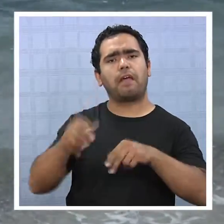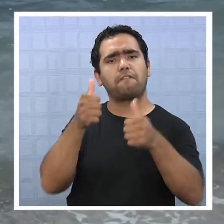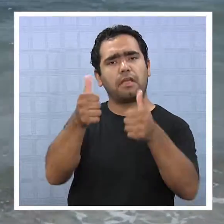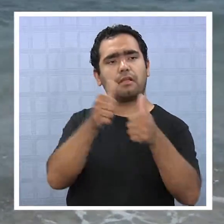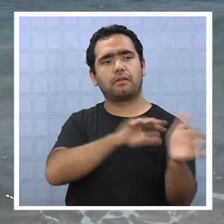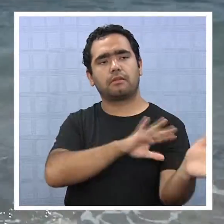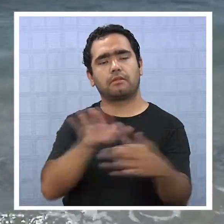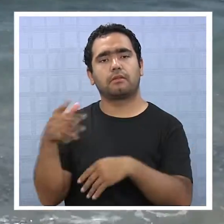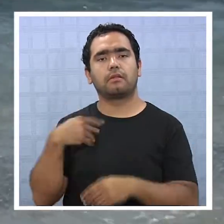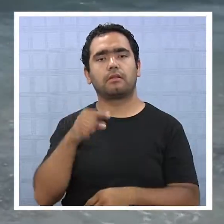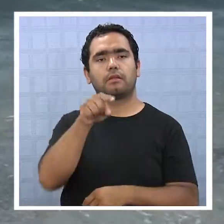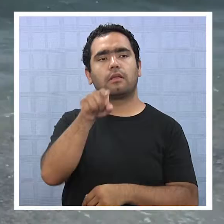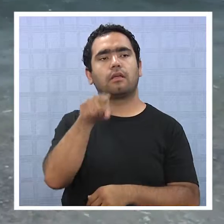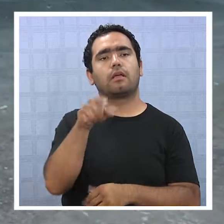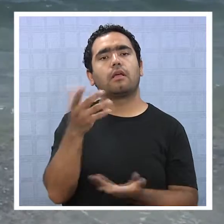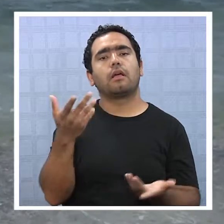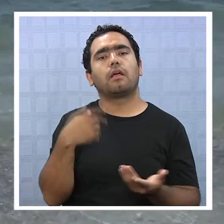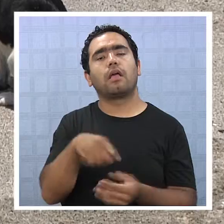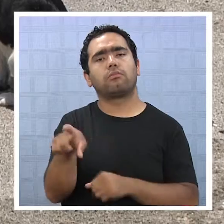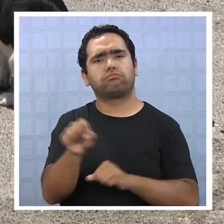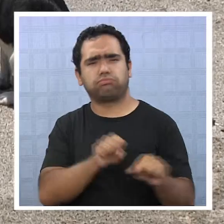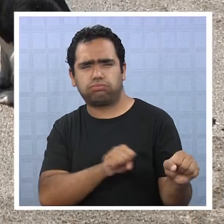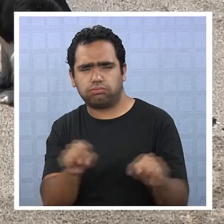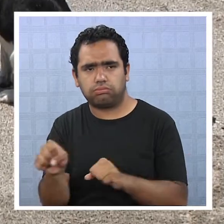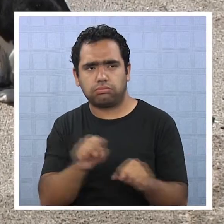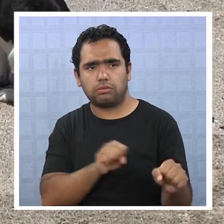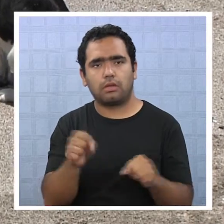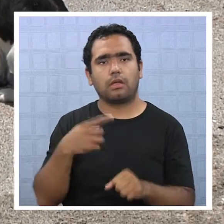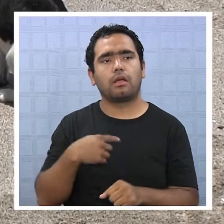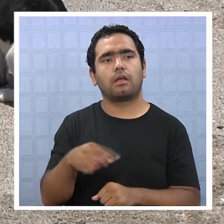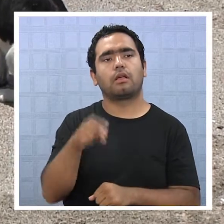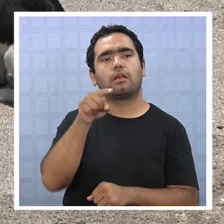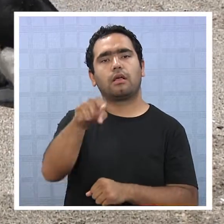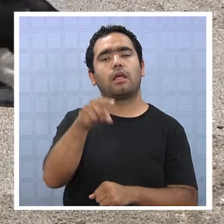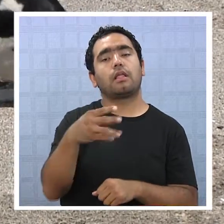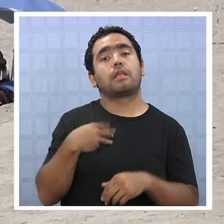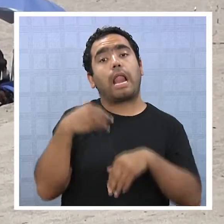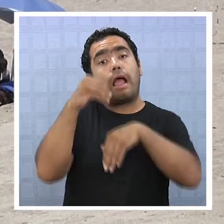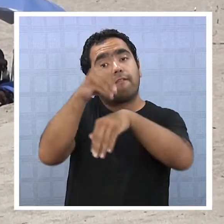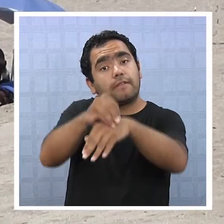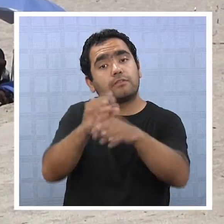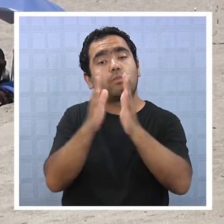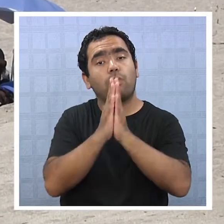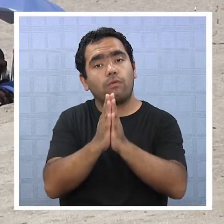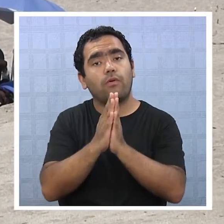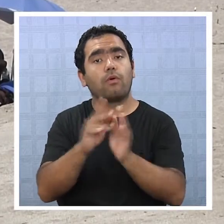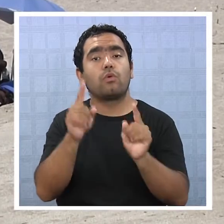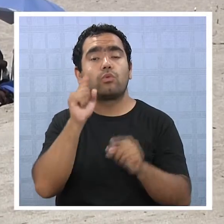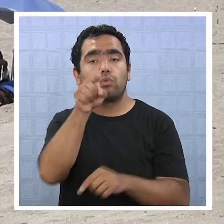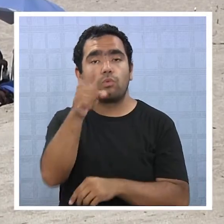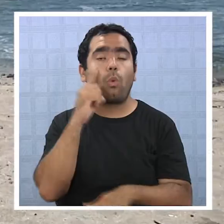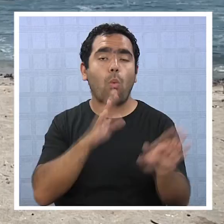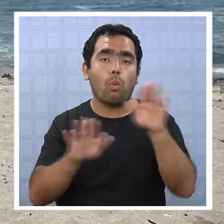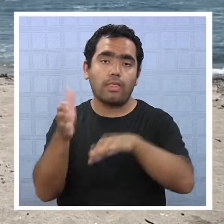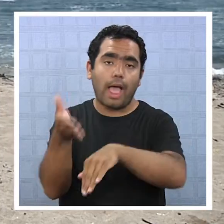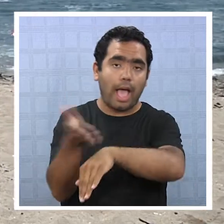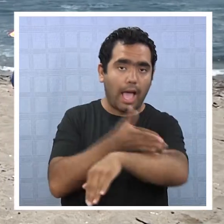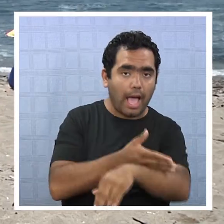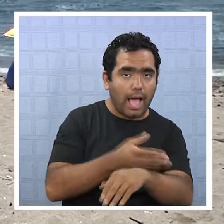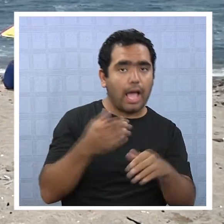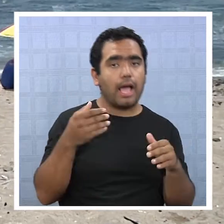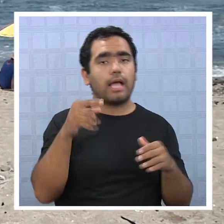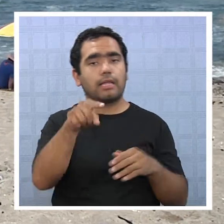Los expertos coinciden que no pueden determinar la hora o lugar de un terremoto, por lo que el llamado es a estar siempre preparados ante un eventual